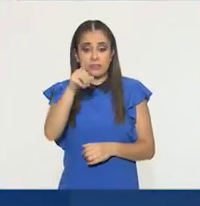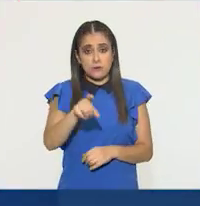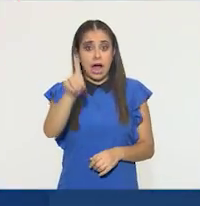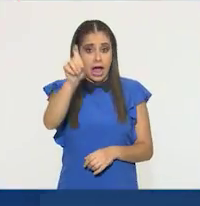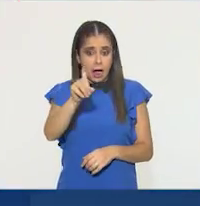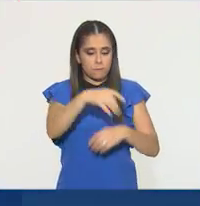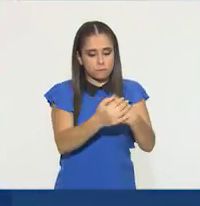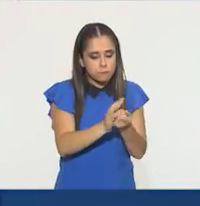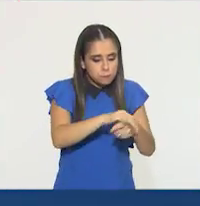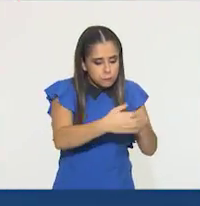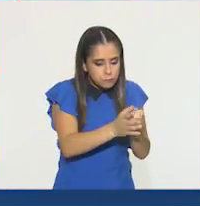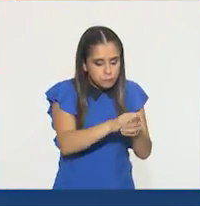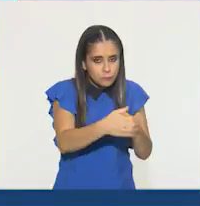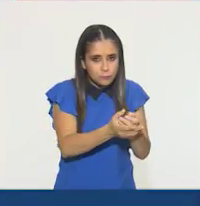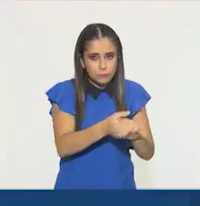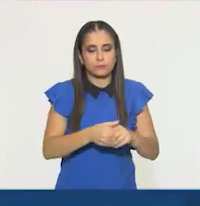manos.